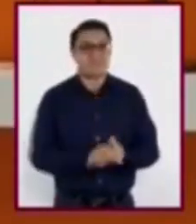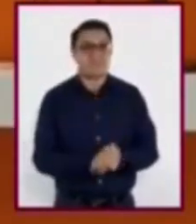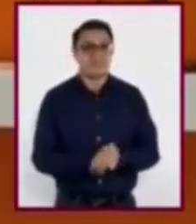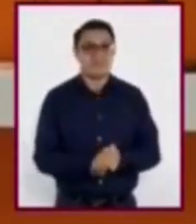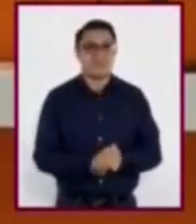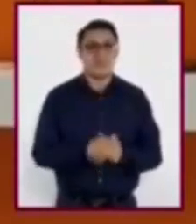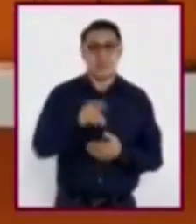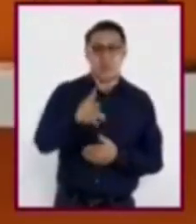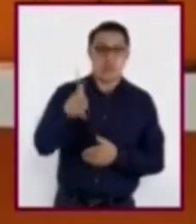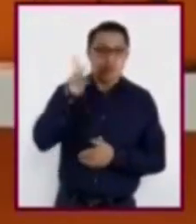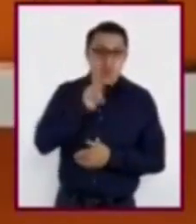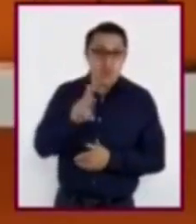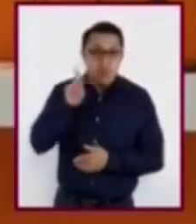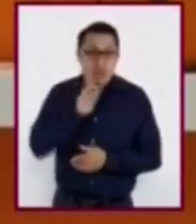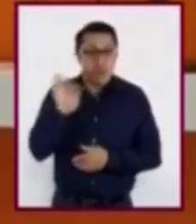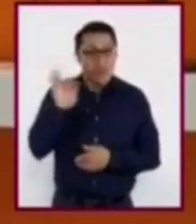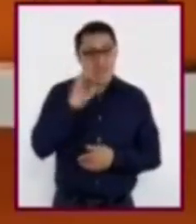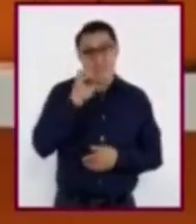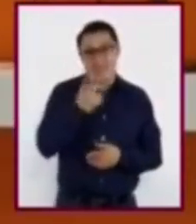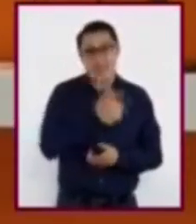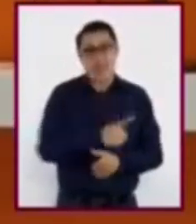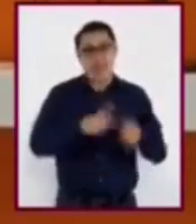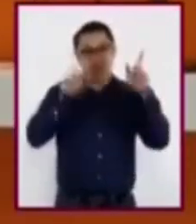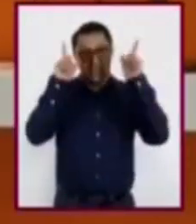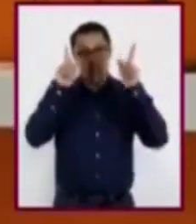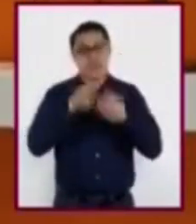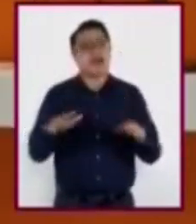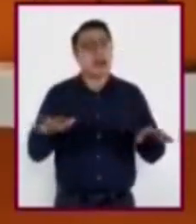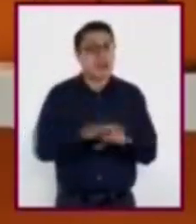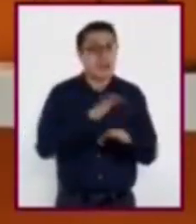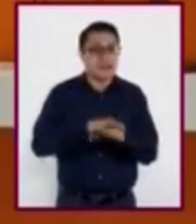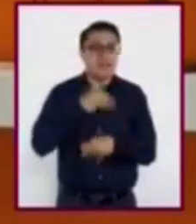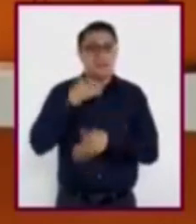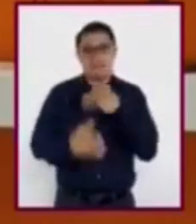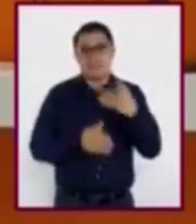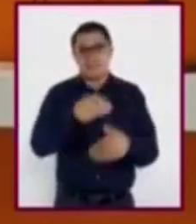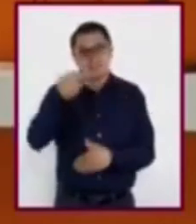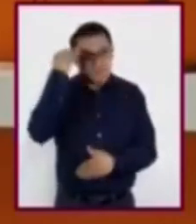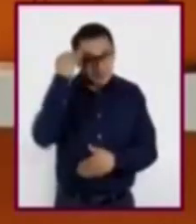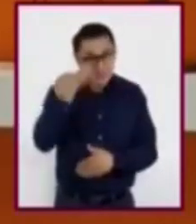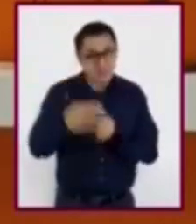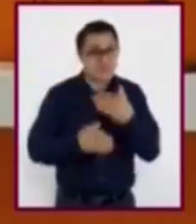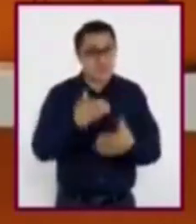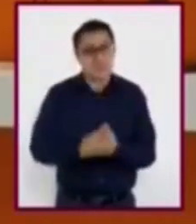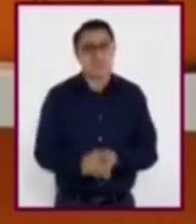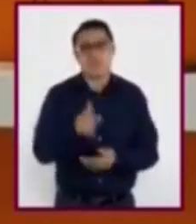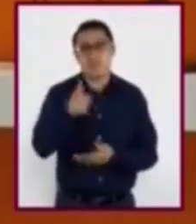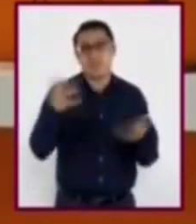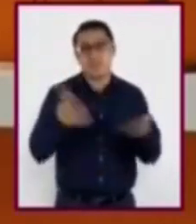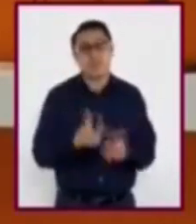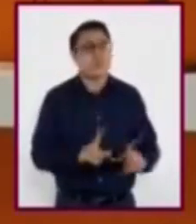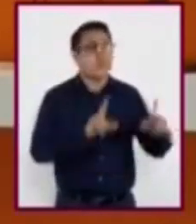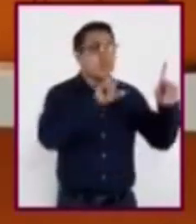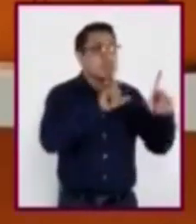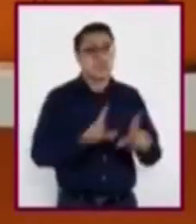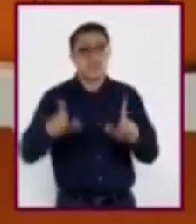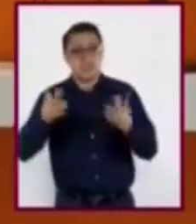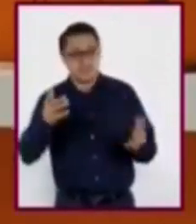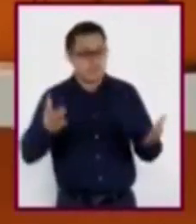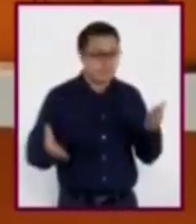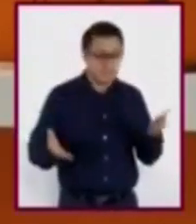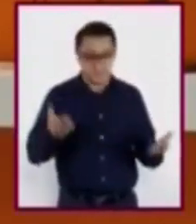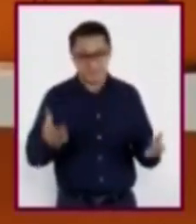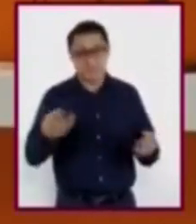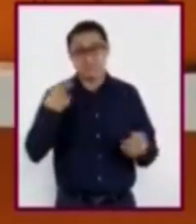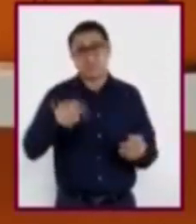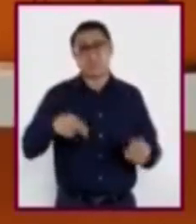Comprueben si el ejercicio de la libertad cambia con el tiempo. Elaboren un cuadro comparativo. Titúlenlo